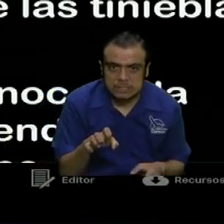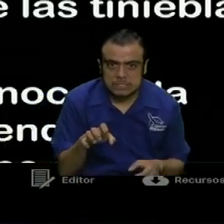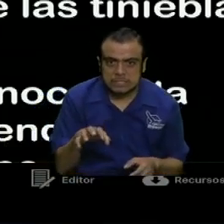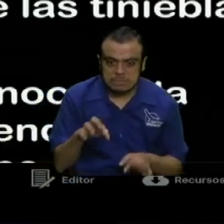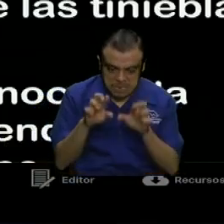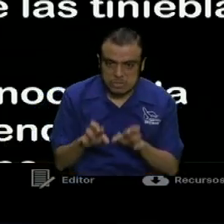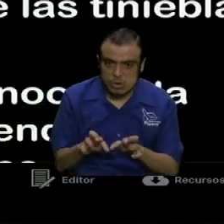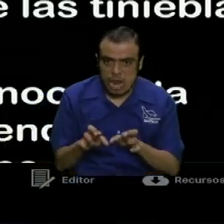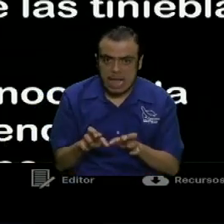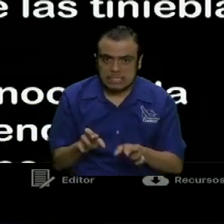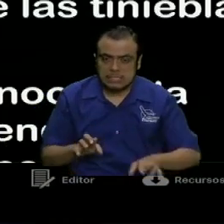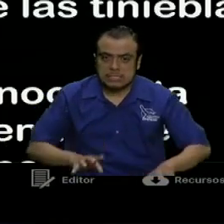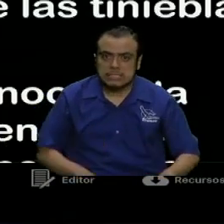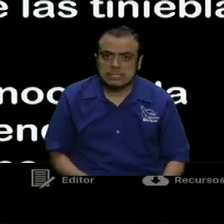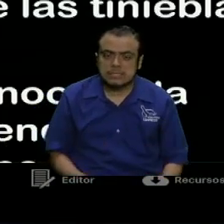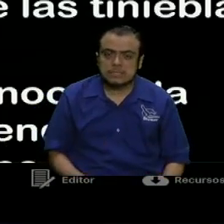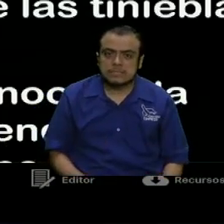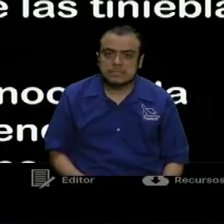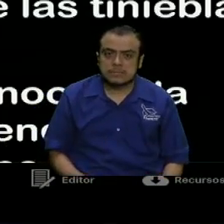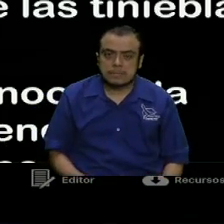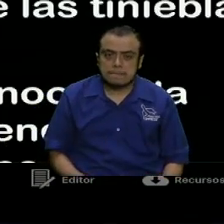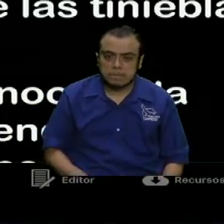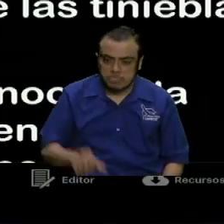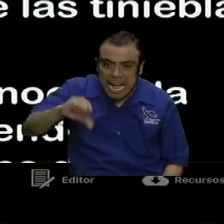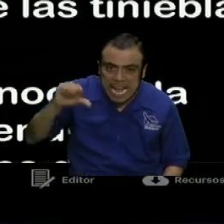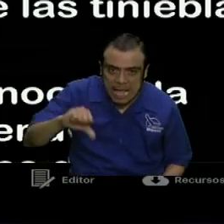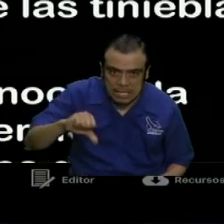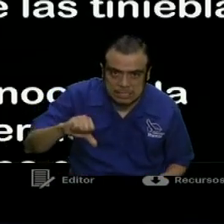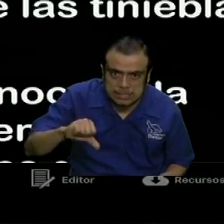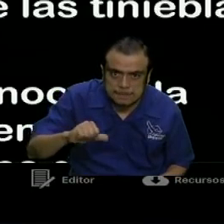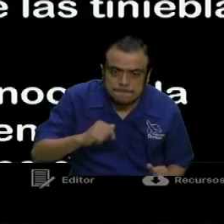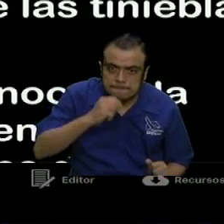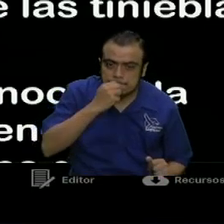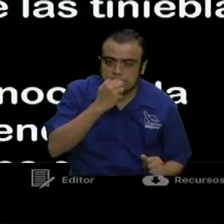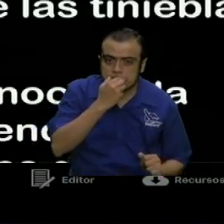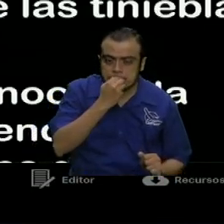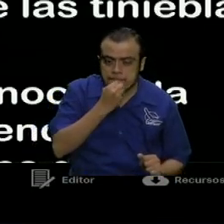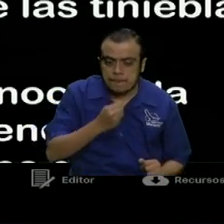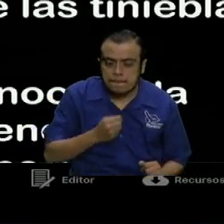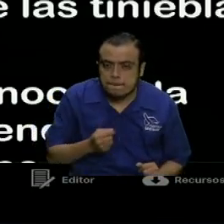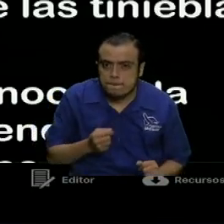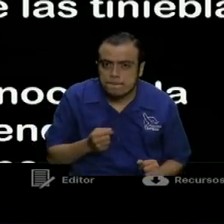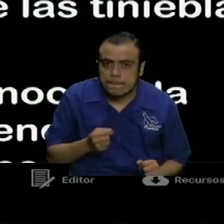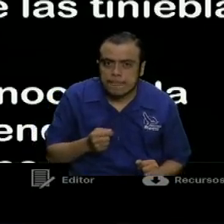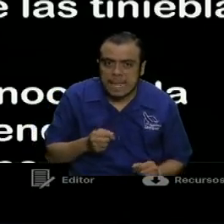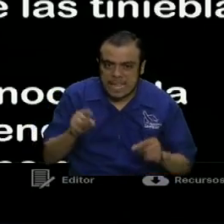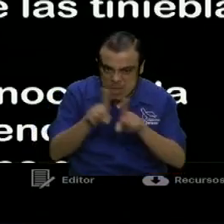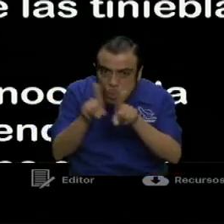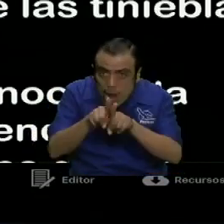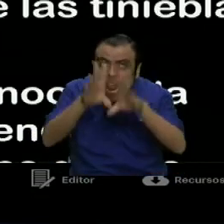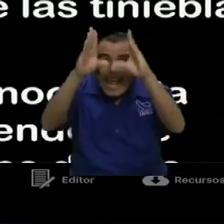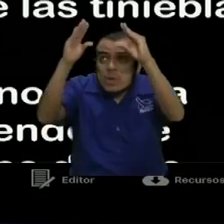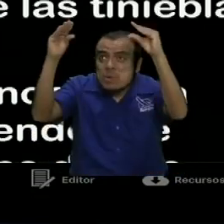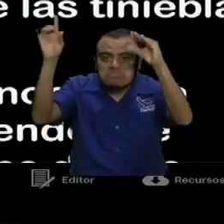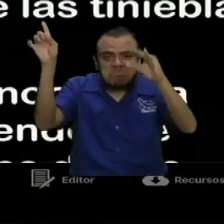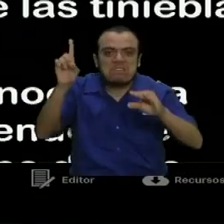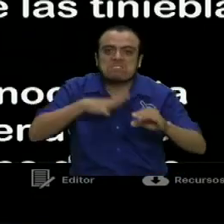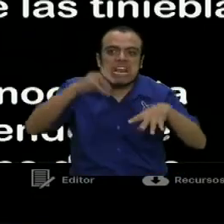Esos escollos son personas. Y luego dice, vamos a ver, son nubes sin agua.